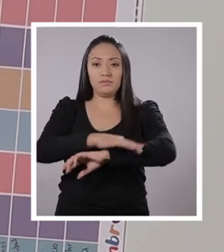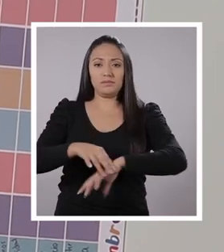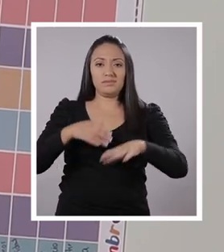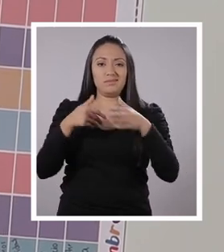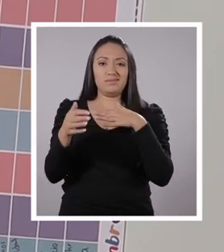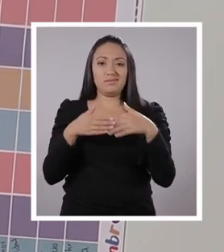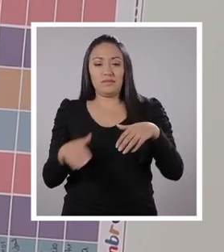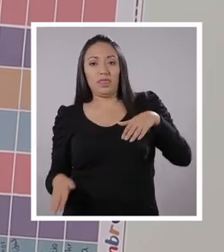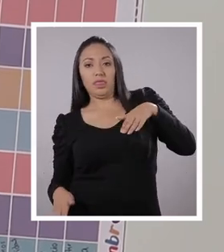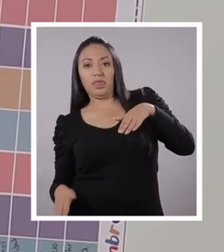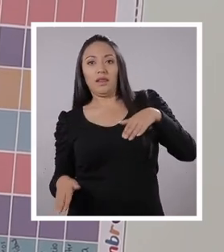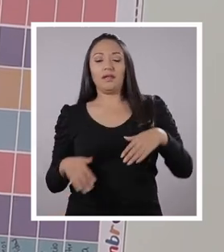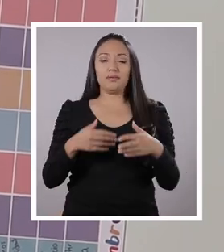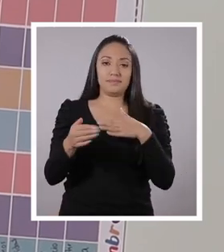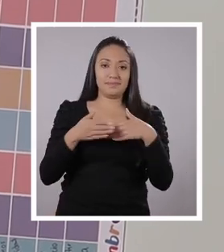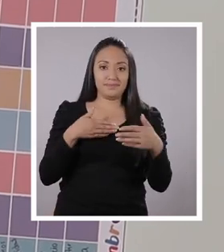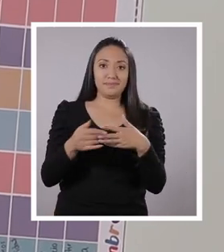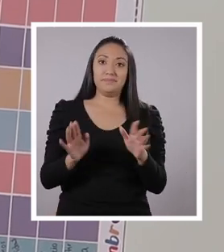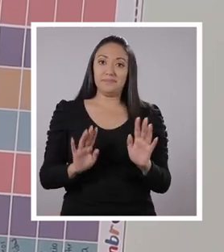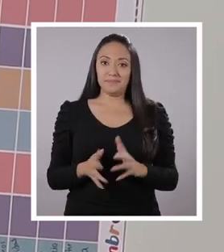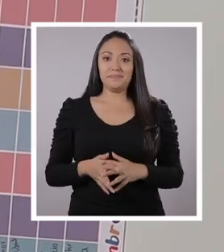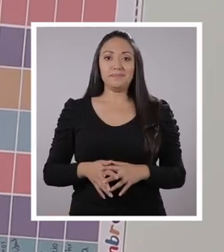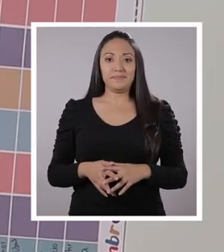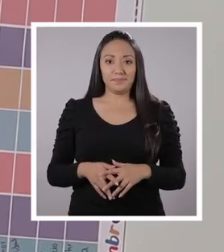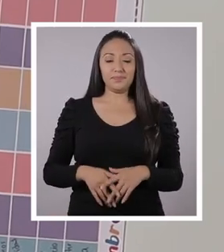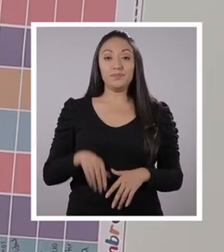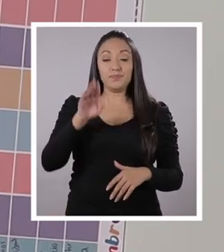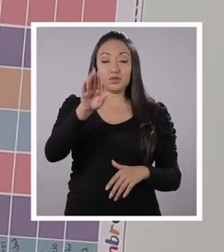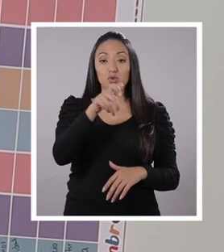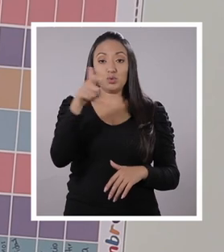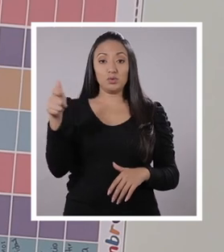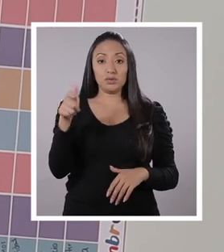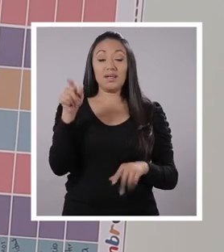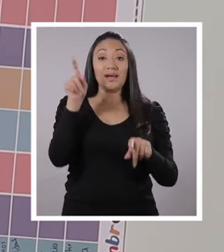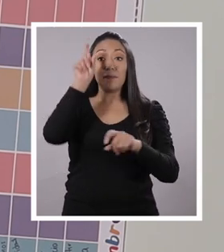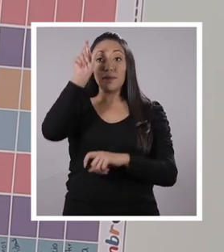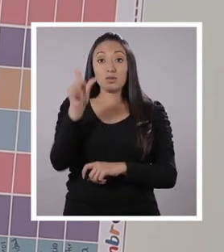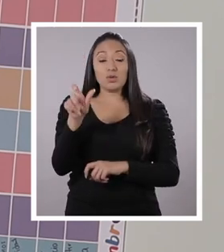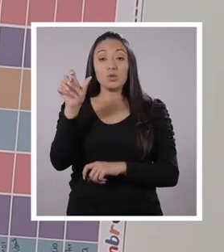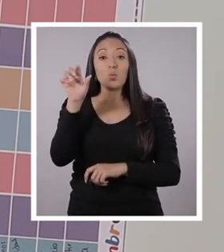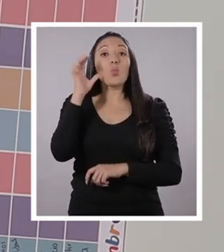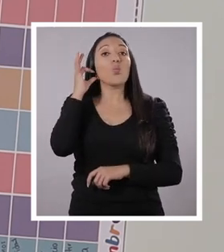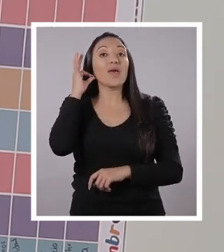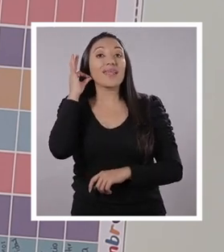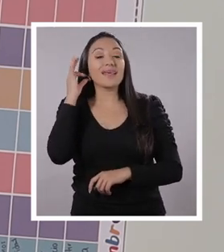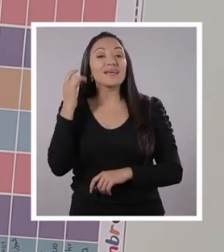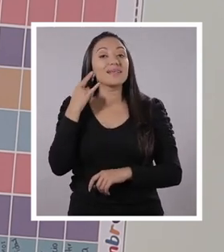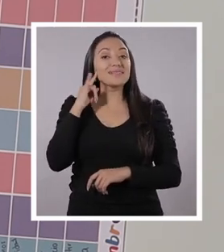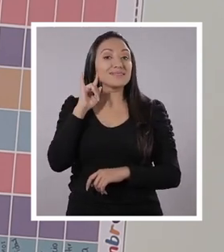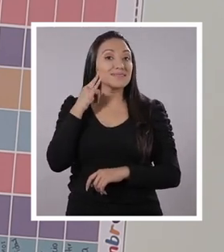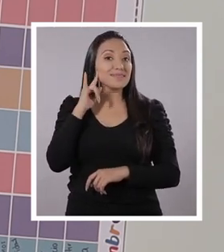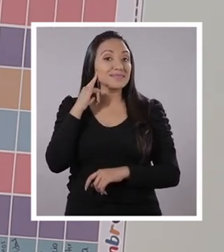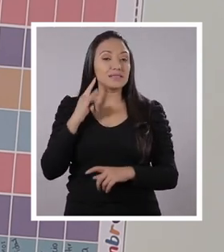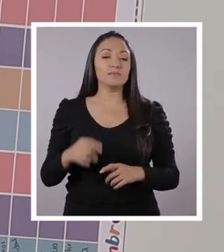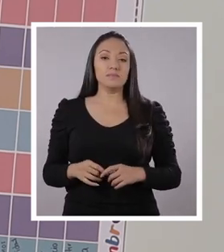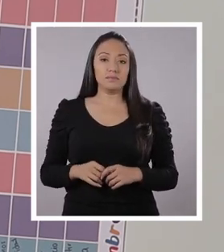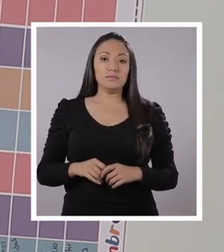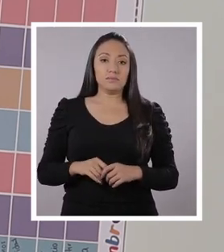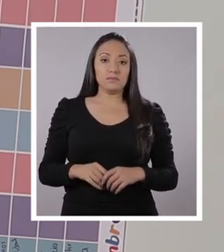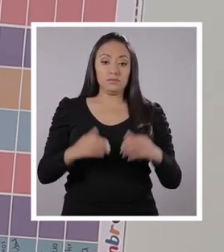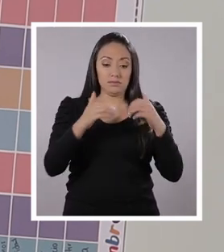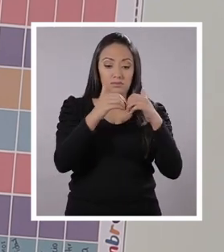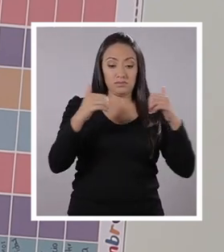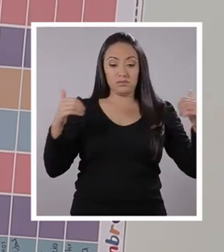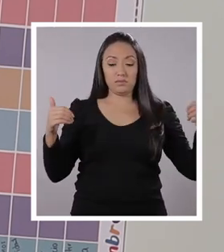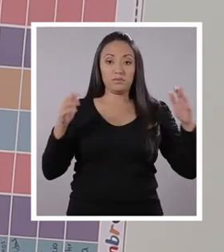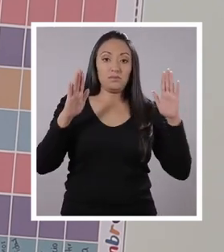largo que el otro. Ya. No importa, a veces sí, no somos perfectos. Sí. Vamos a hacer nuestra siguiente persona. ¿Qué le parece si hacemos una niña? Ya, pero tenemos